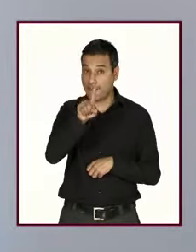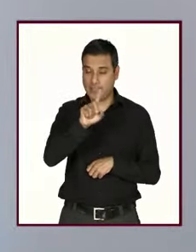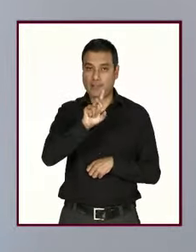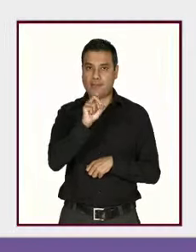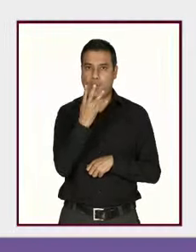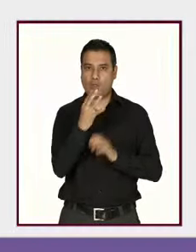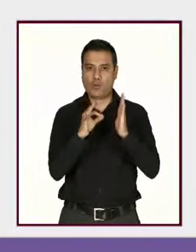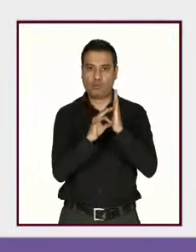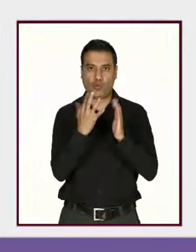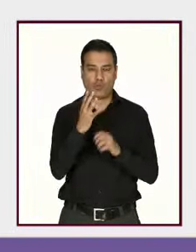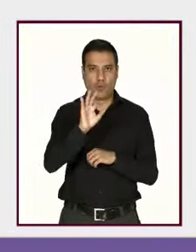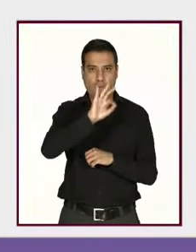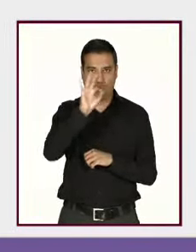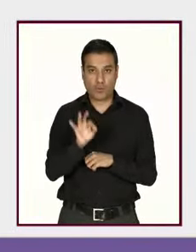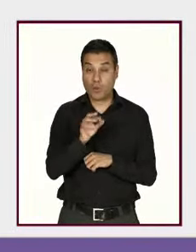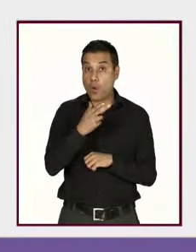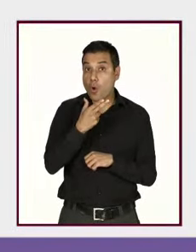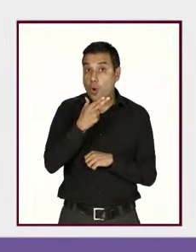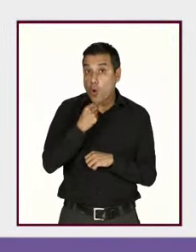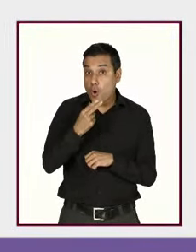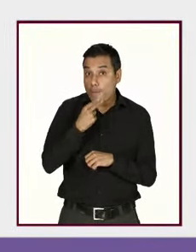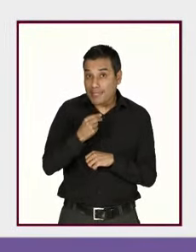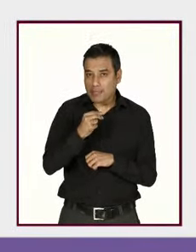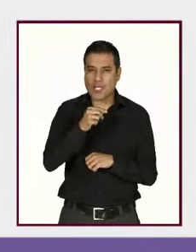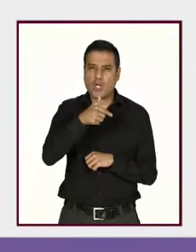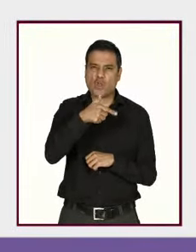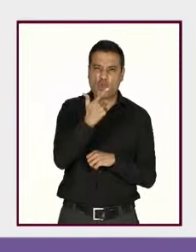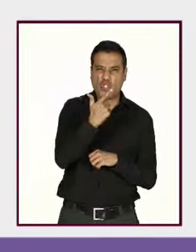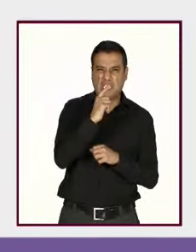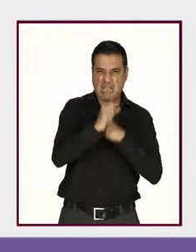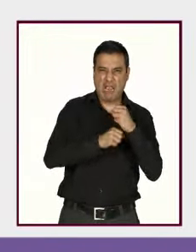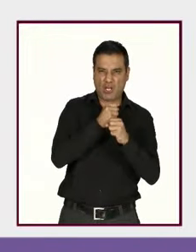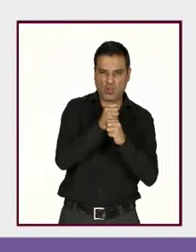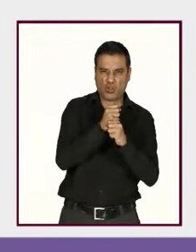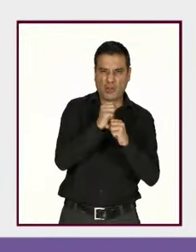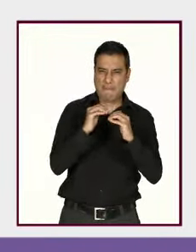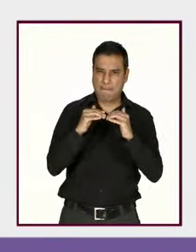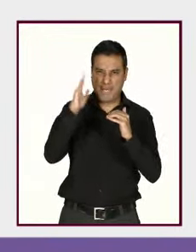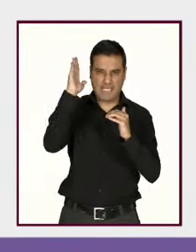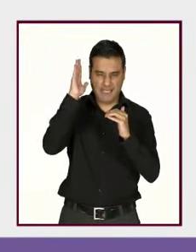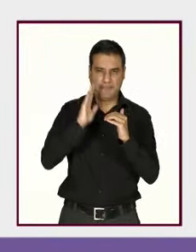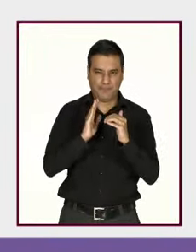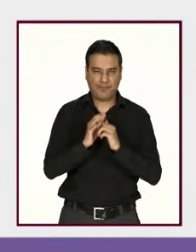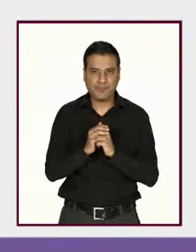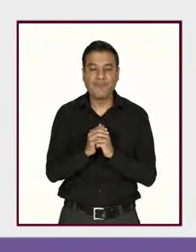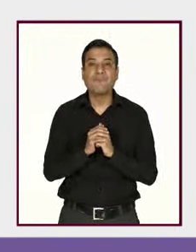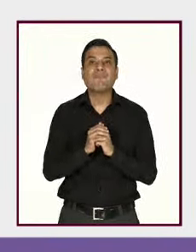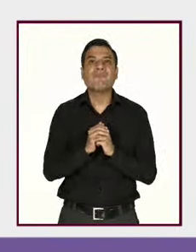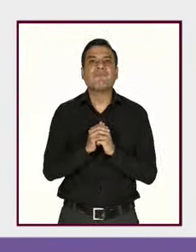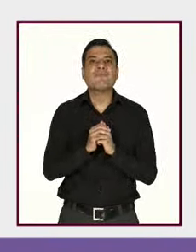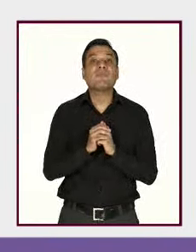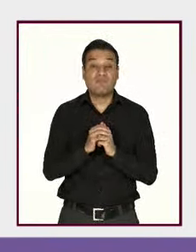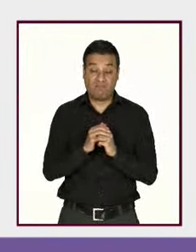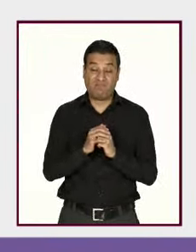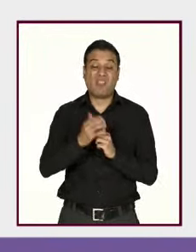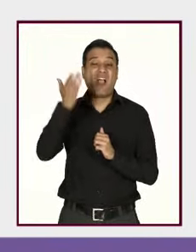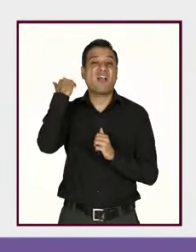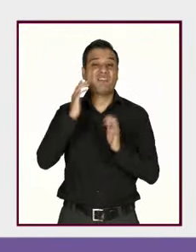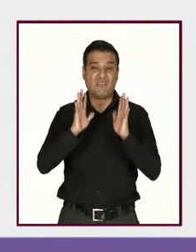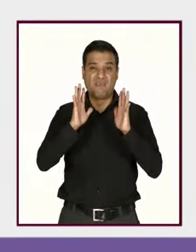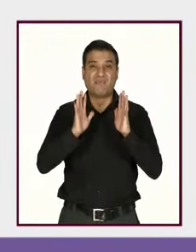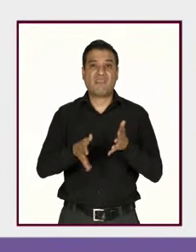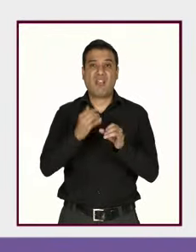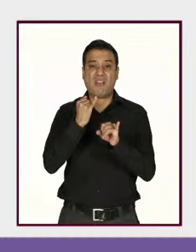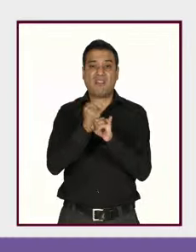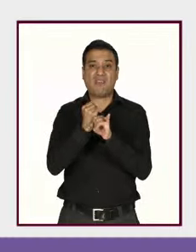.5% de los hombres de 12 años y más fueron víctimas de ciberacoso durante